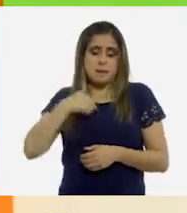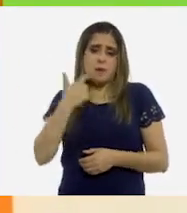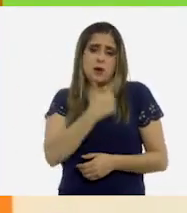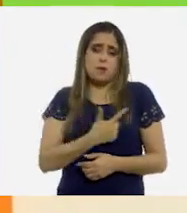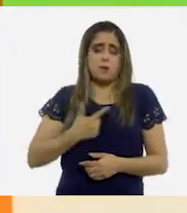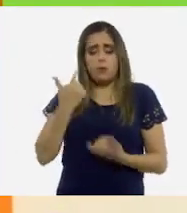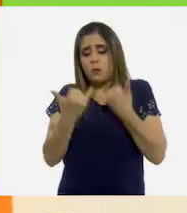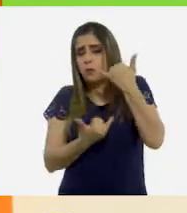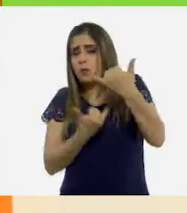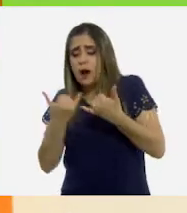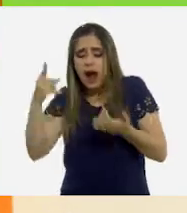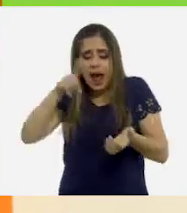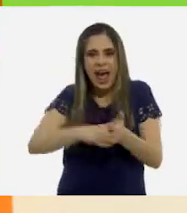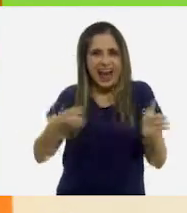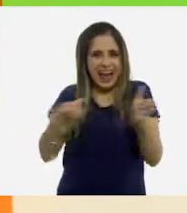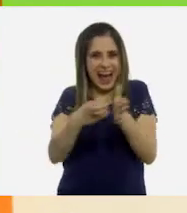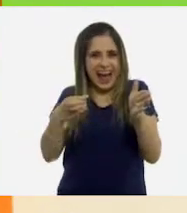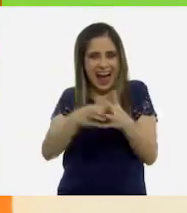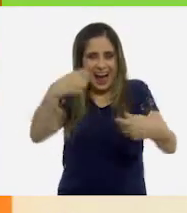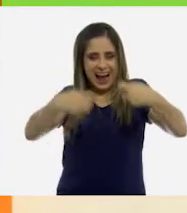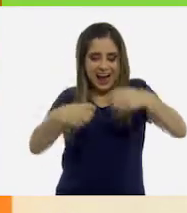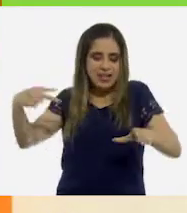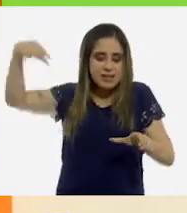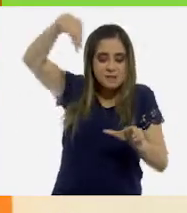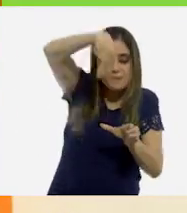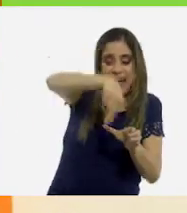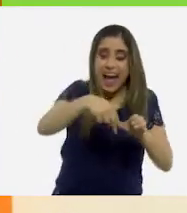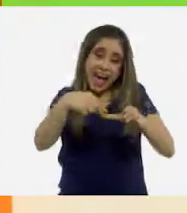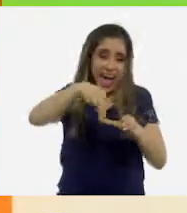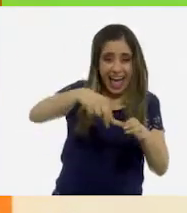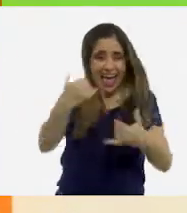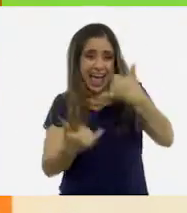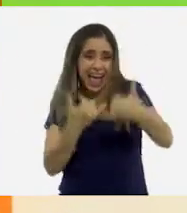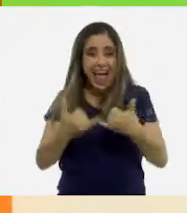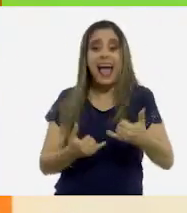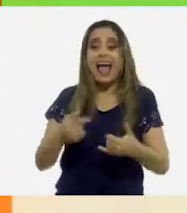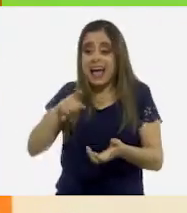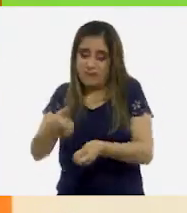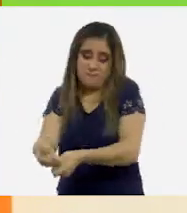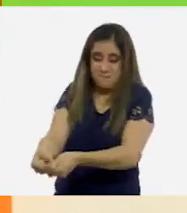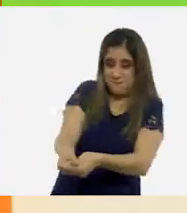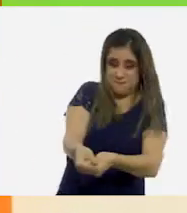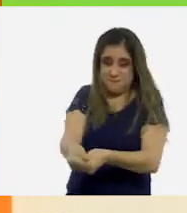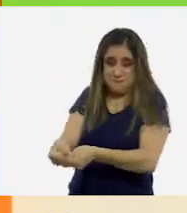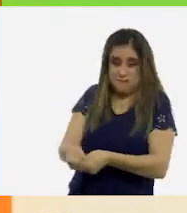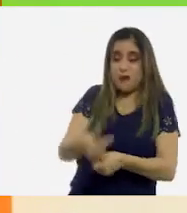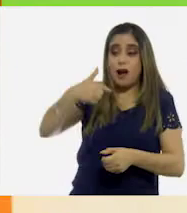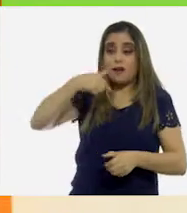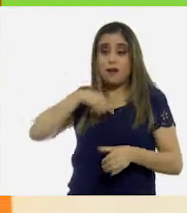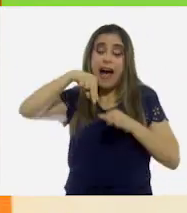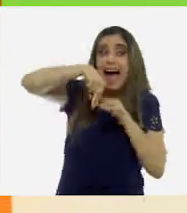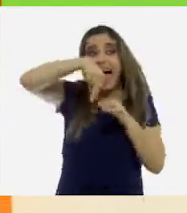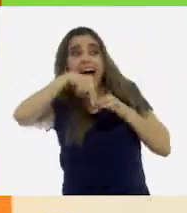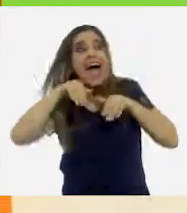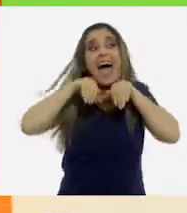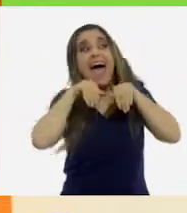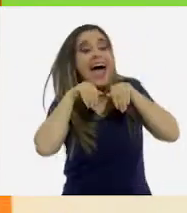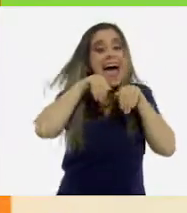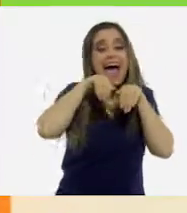dentro de una caja de cartón. Me causaba mucha risa que jalaran la caja mientras yo estaba dentro.